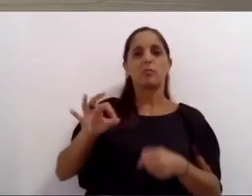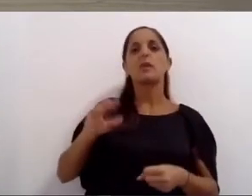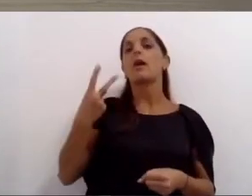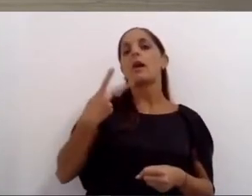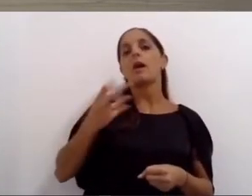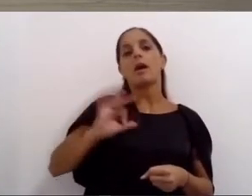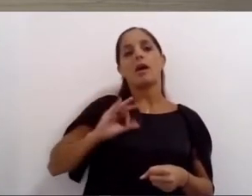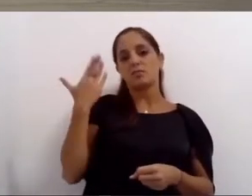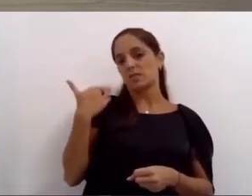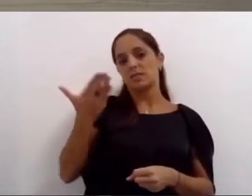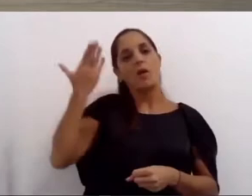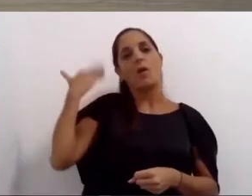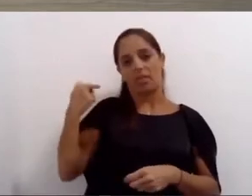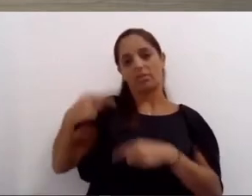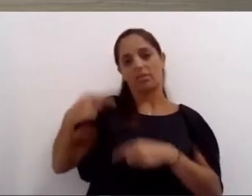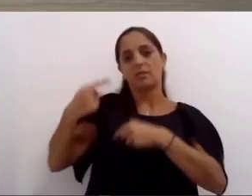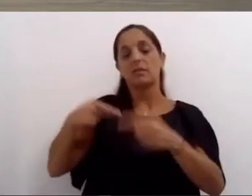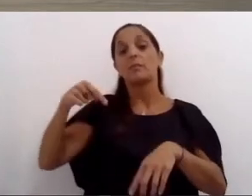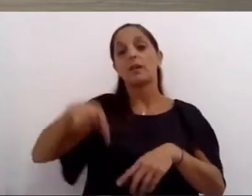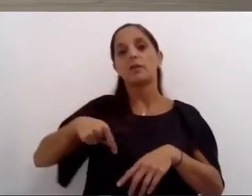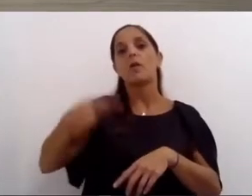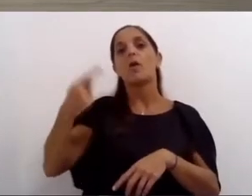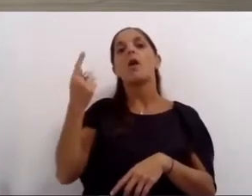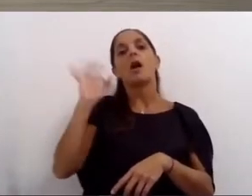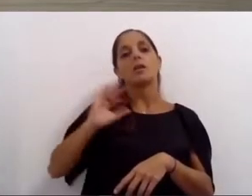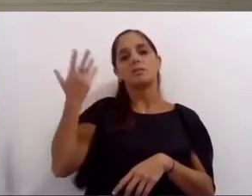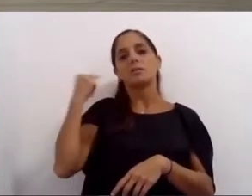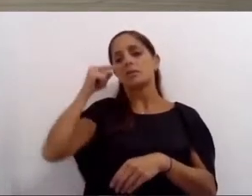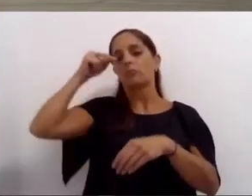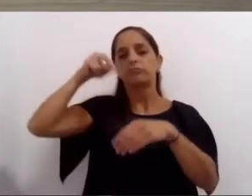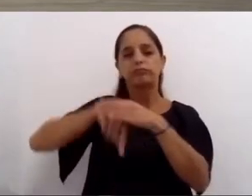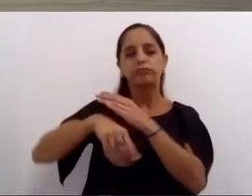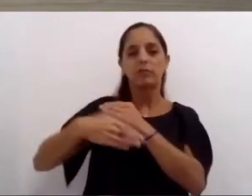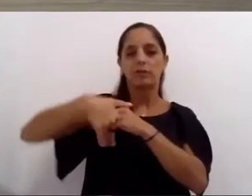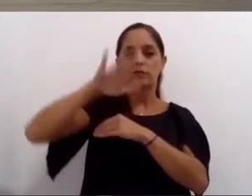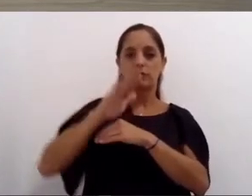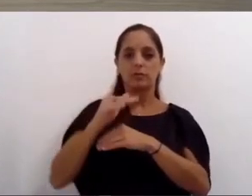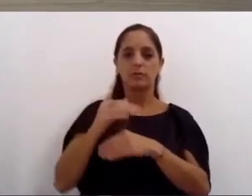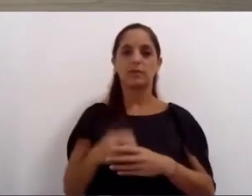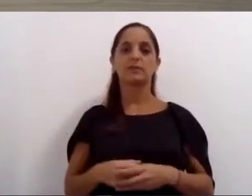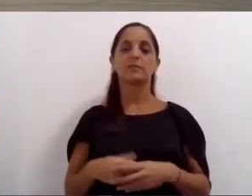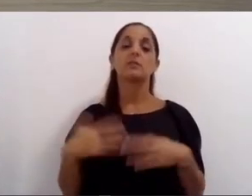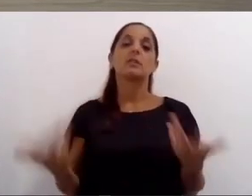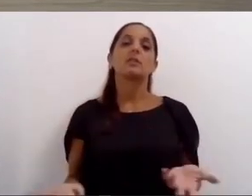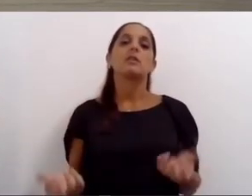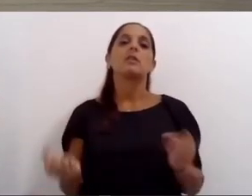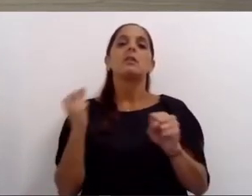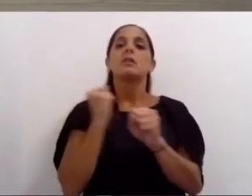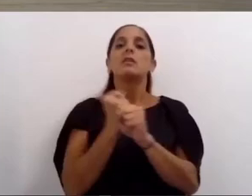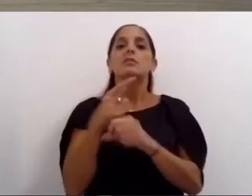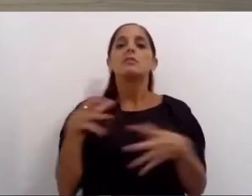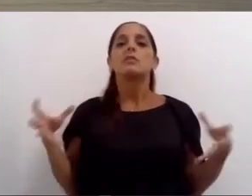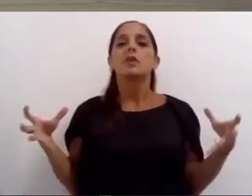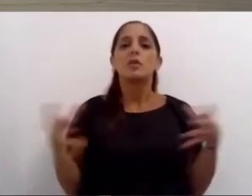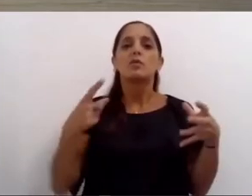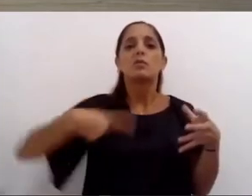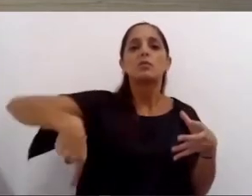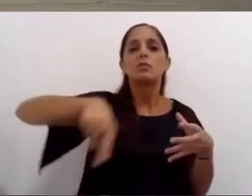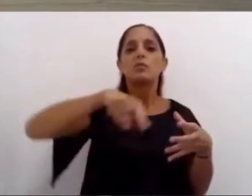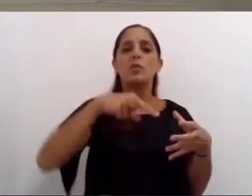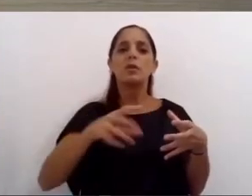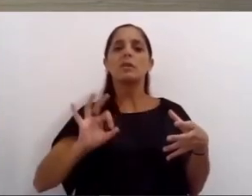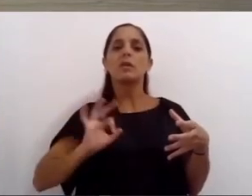pero que se ha agravado por la parálisis en la actividad debo destacar el trabajo con este cuerpo que permitió hacia finales del